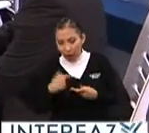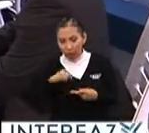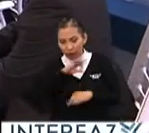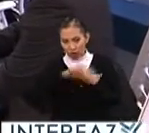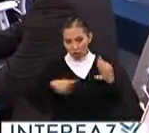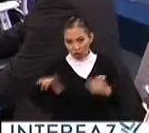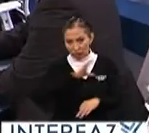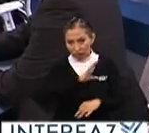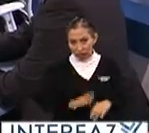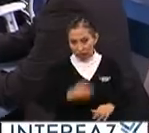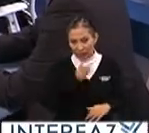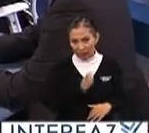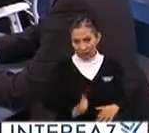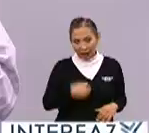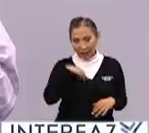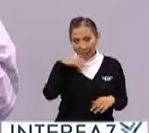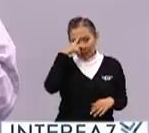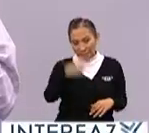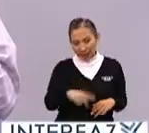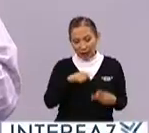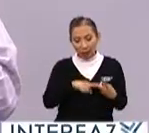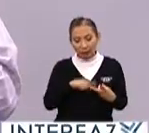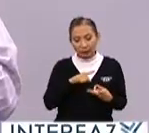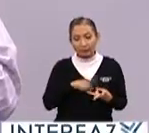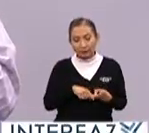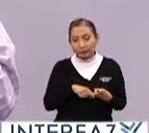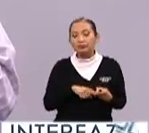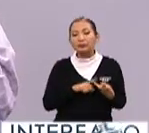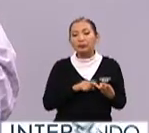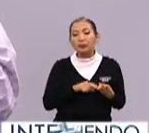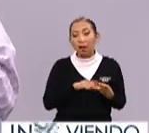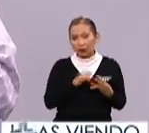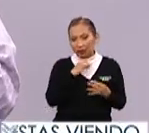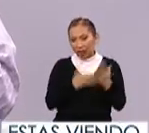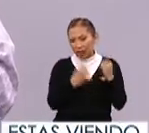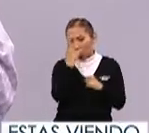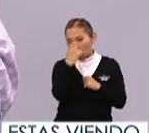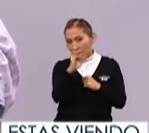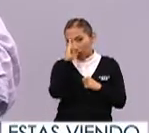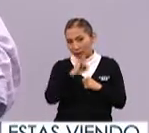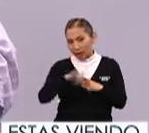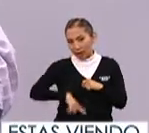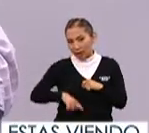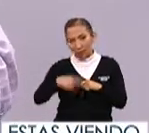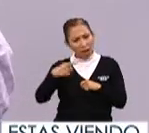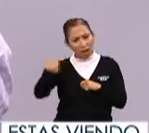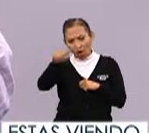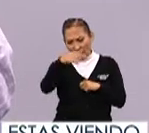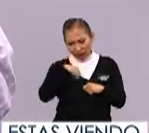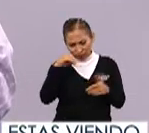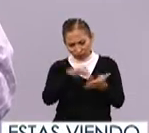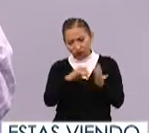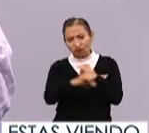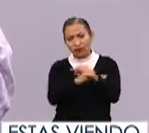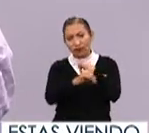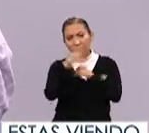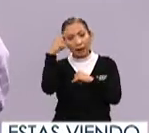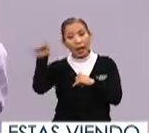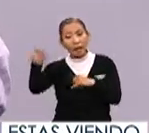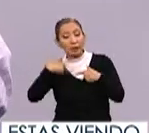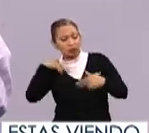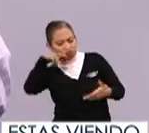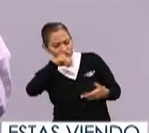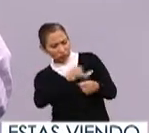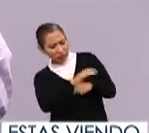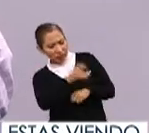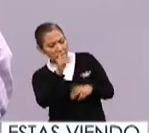Todos los candidatos a presidente de la República, solo nos faltó una jefa de gobierno, pero ahí están en el portal para que la gente